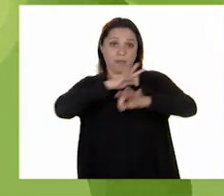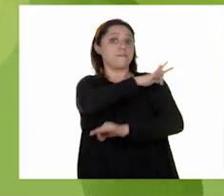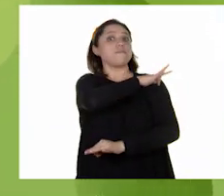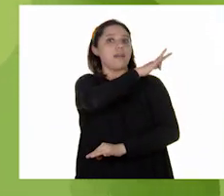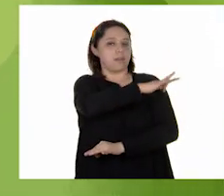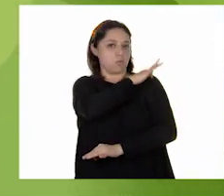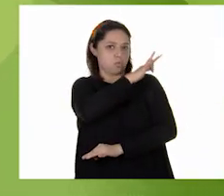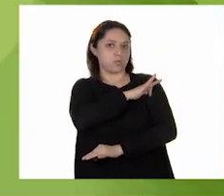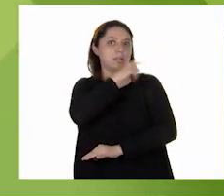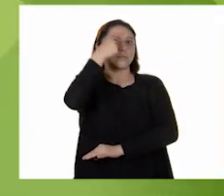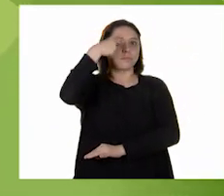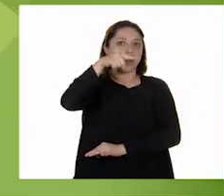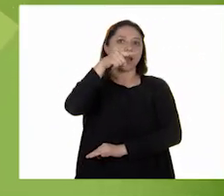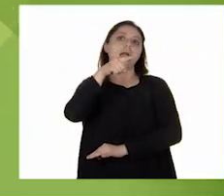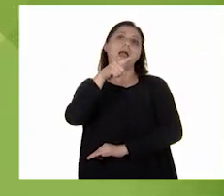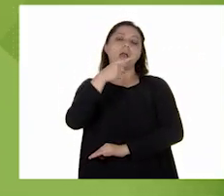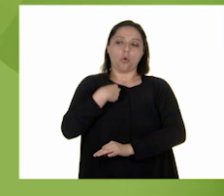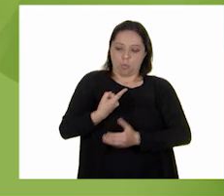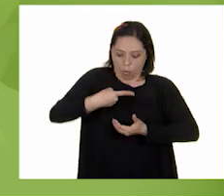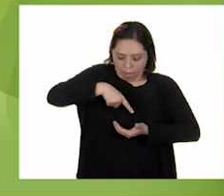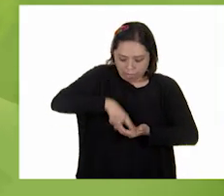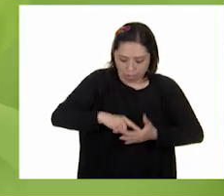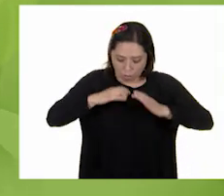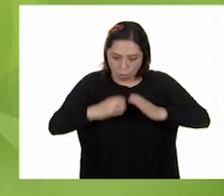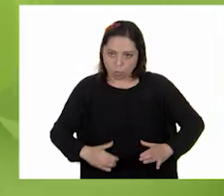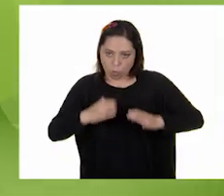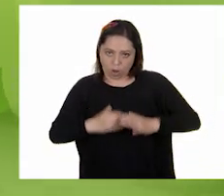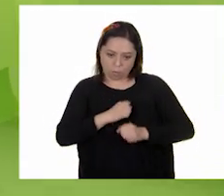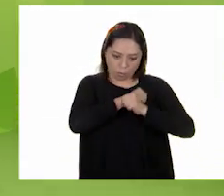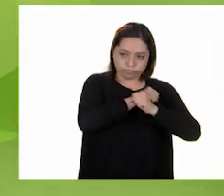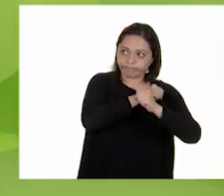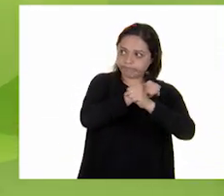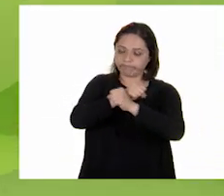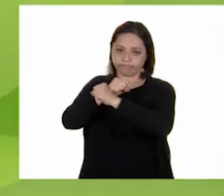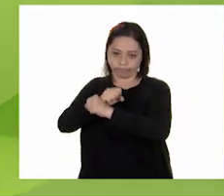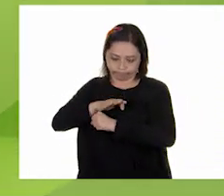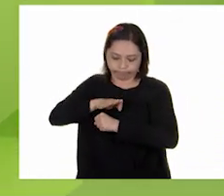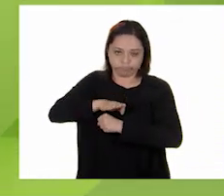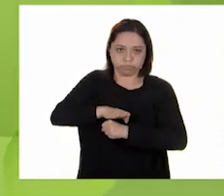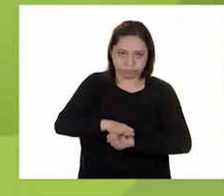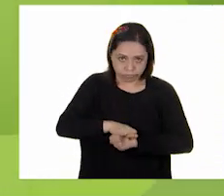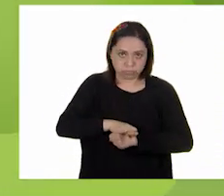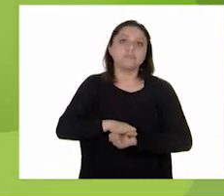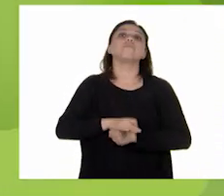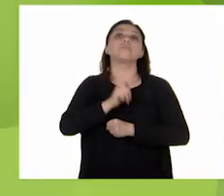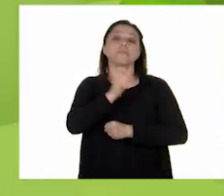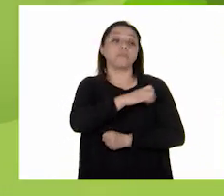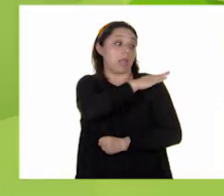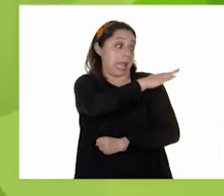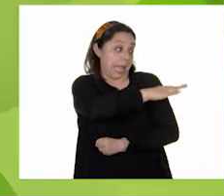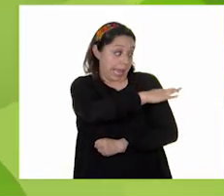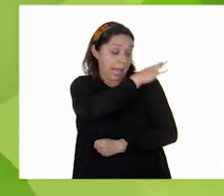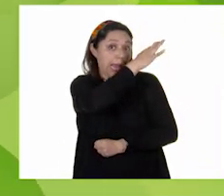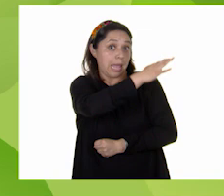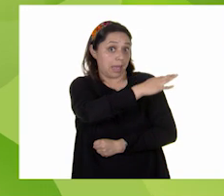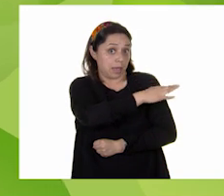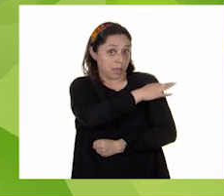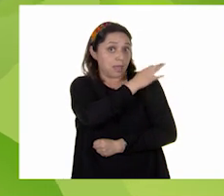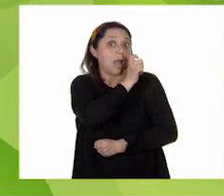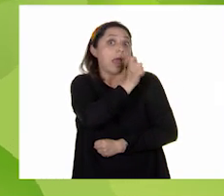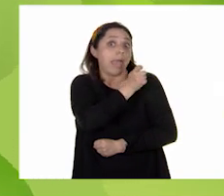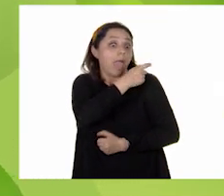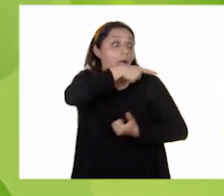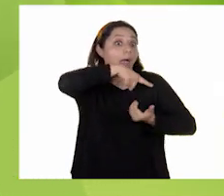para proteger mi sistema inmunológico. Un dato es que cada vacuna que te ponen tienen un